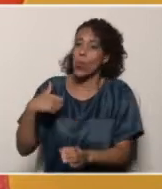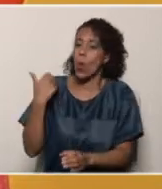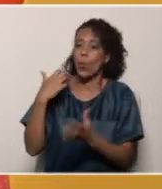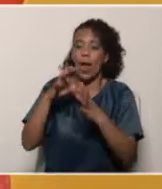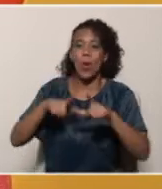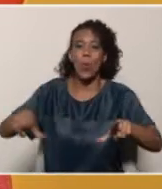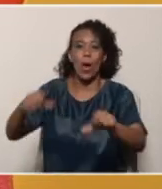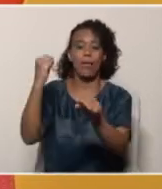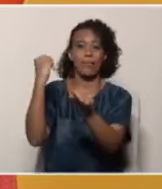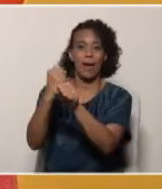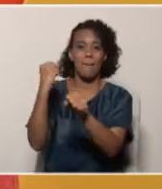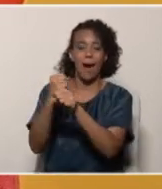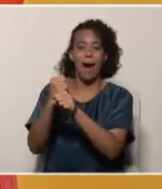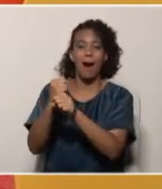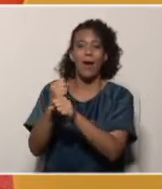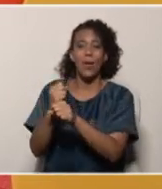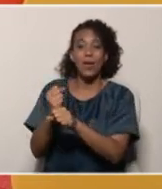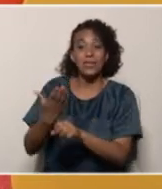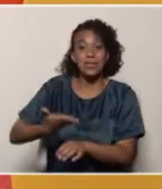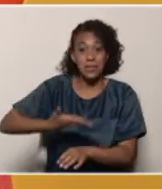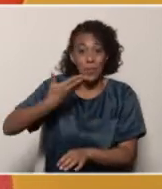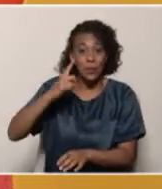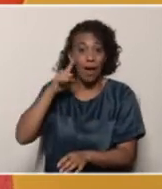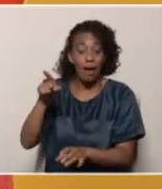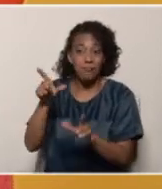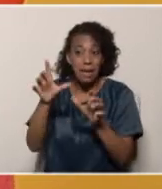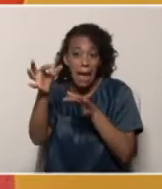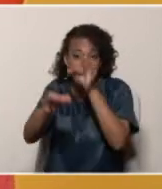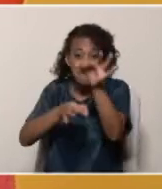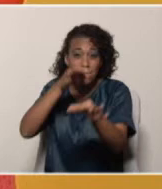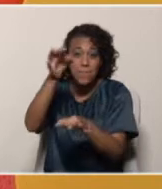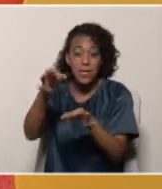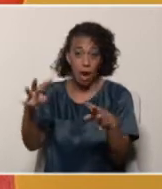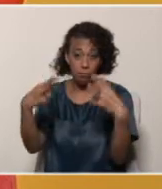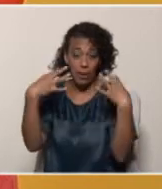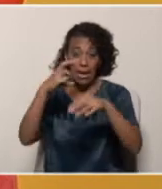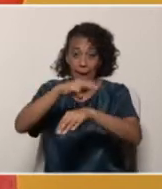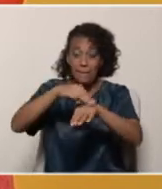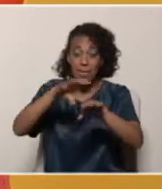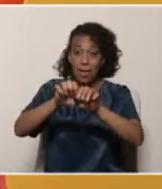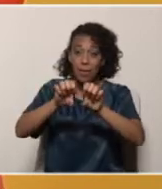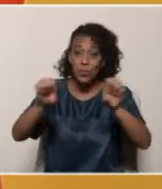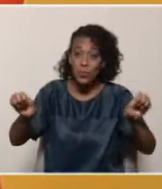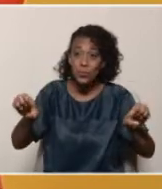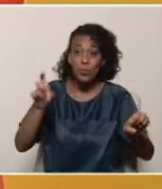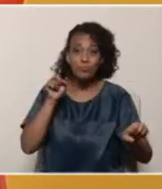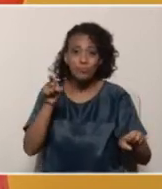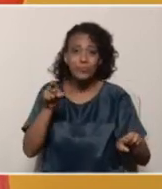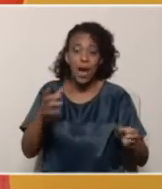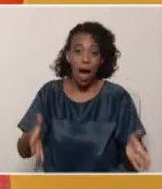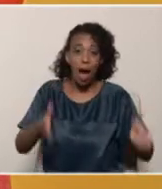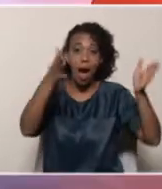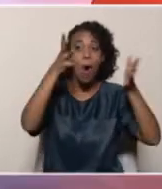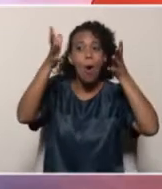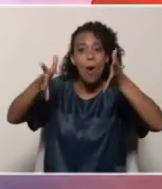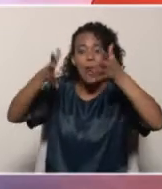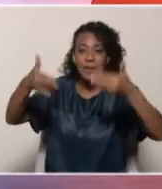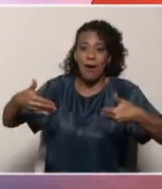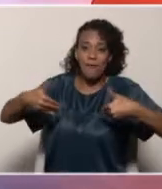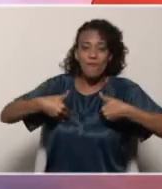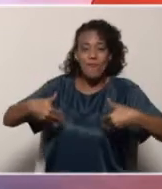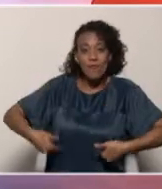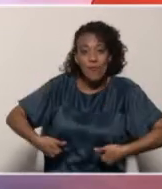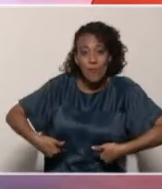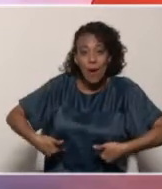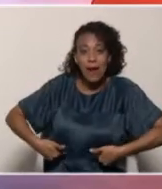campo laboral como tal. Y es importante reconocer que el Ministerio del Poder Popular para la Educación orienta sus esfuerzos